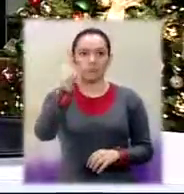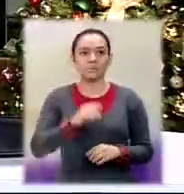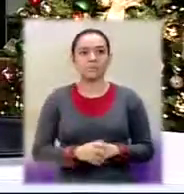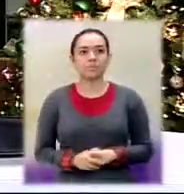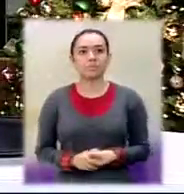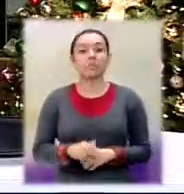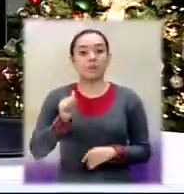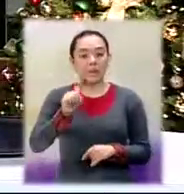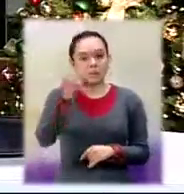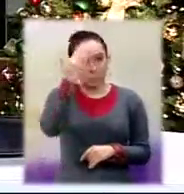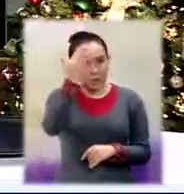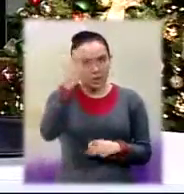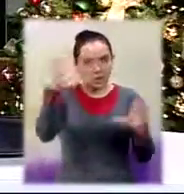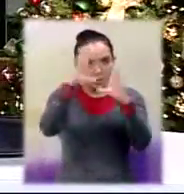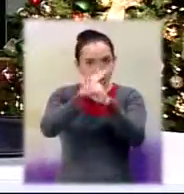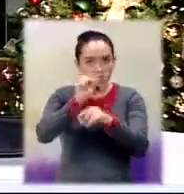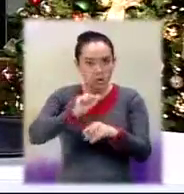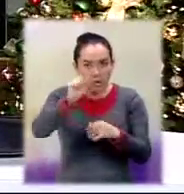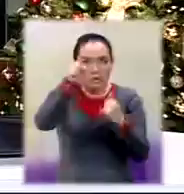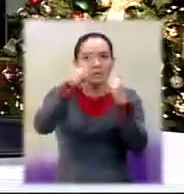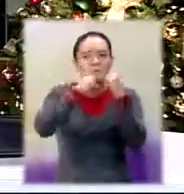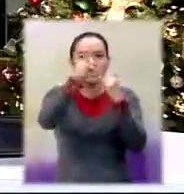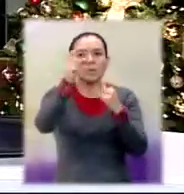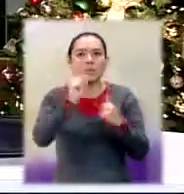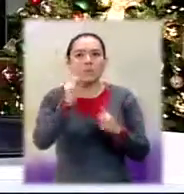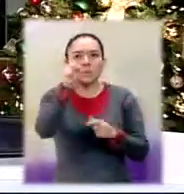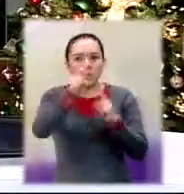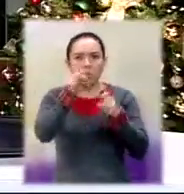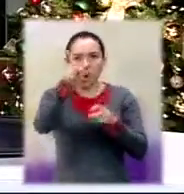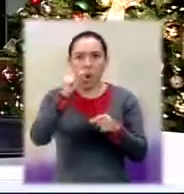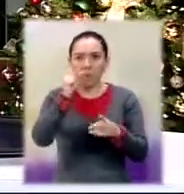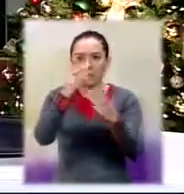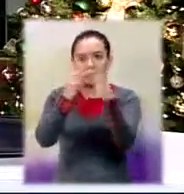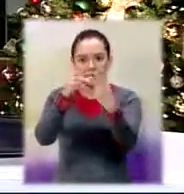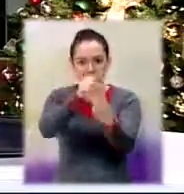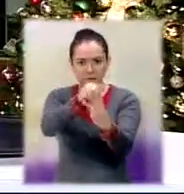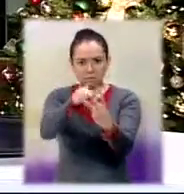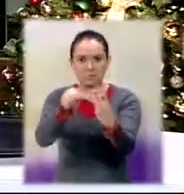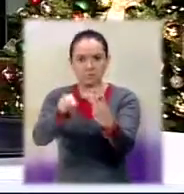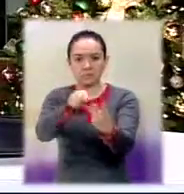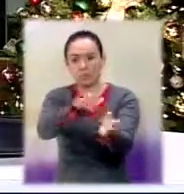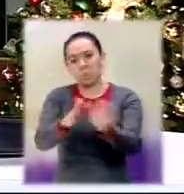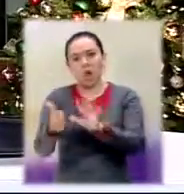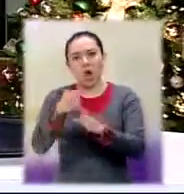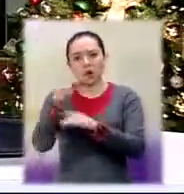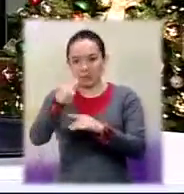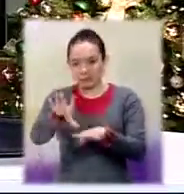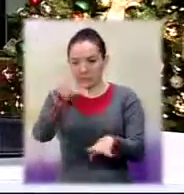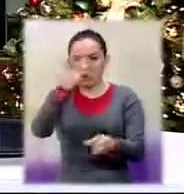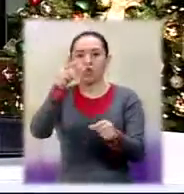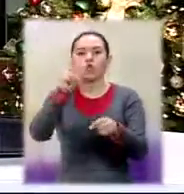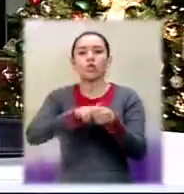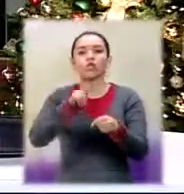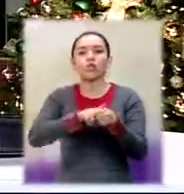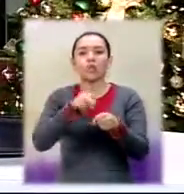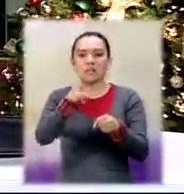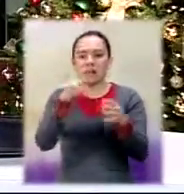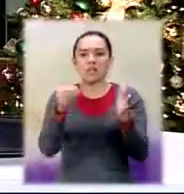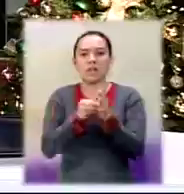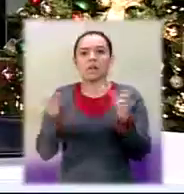muy buenas noches. Efectivamente, pues nosotros ya hemos procedido lo que es el centro